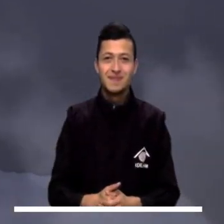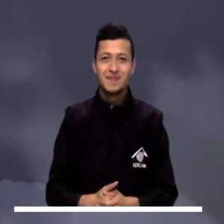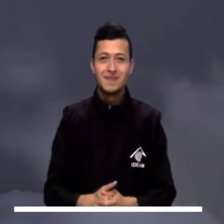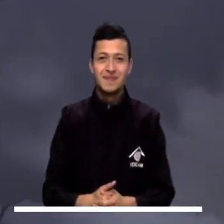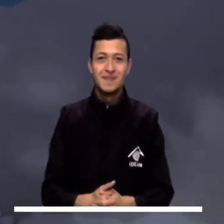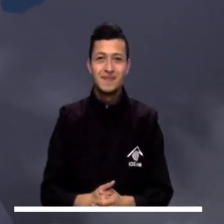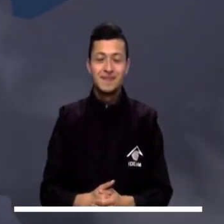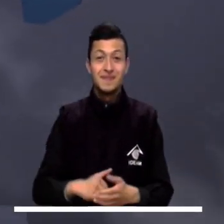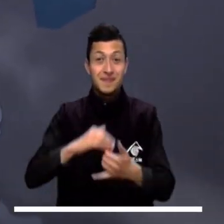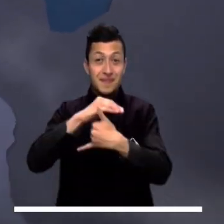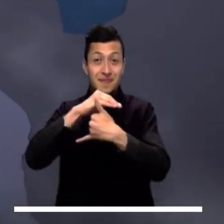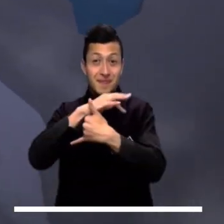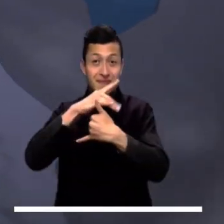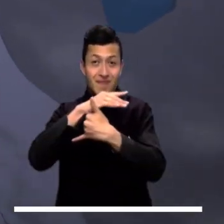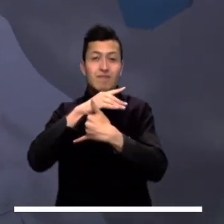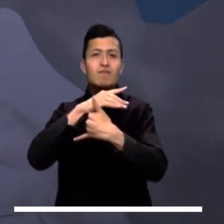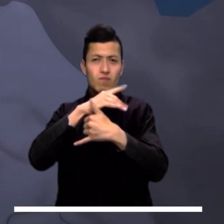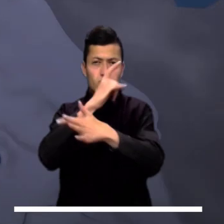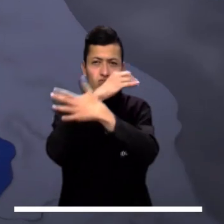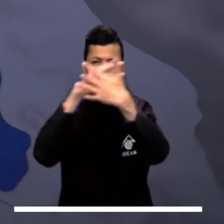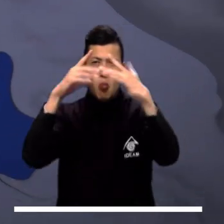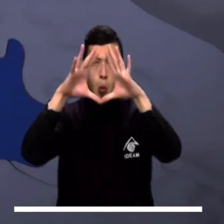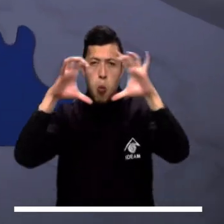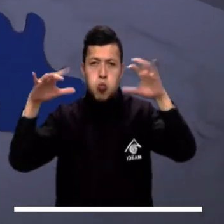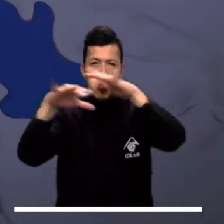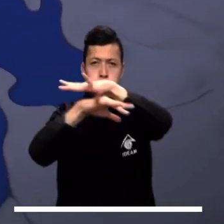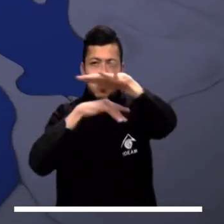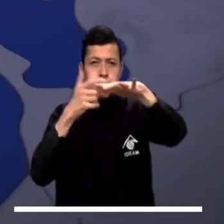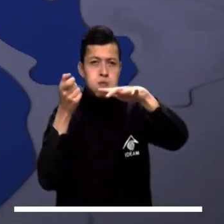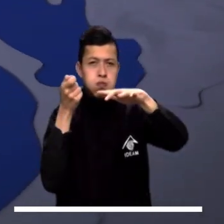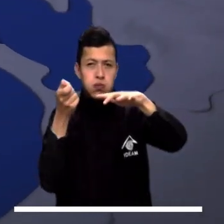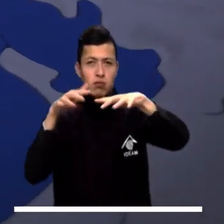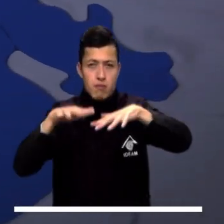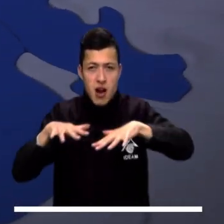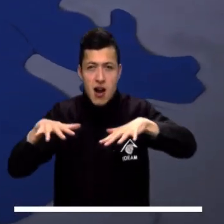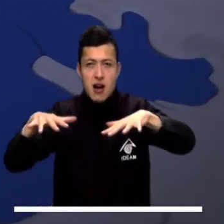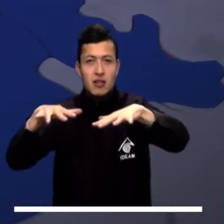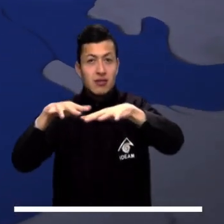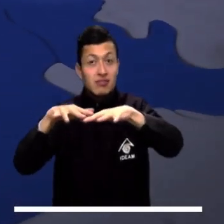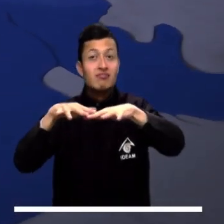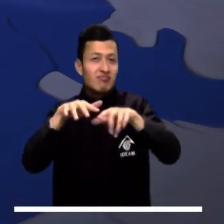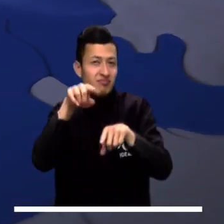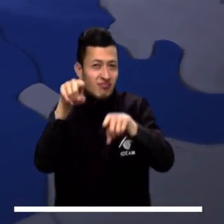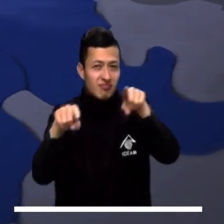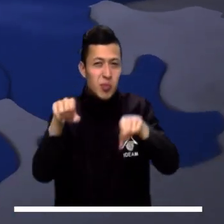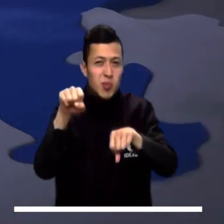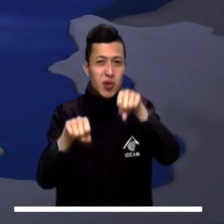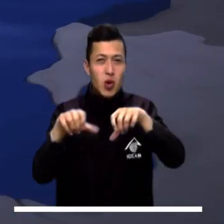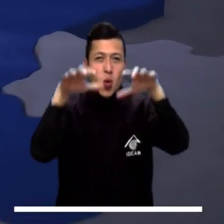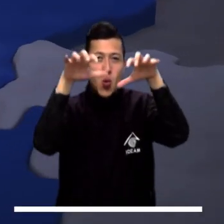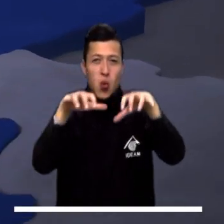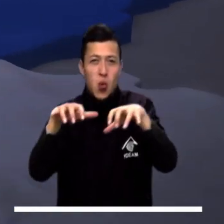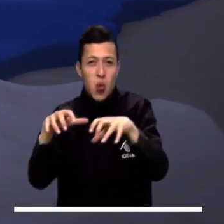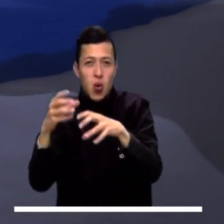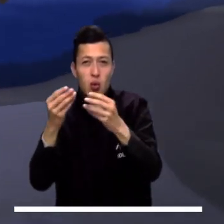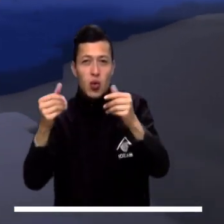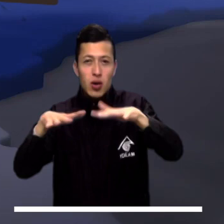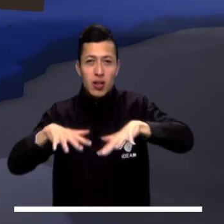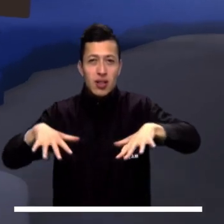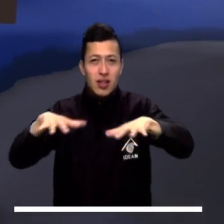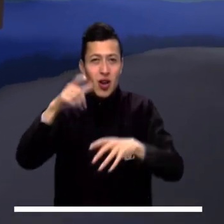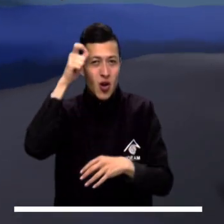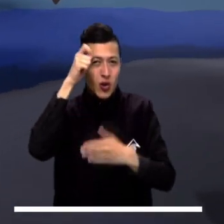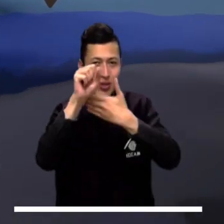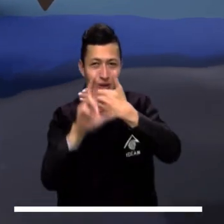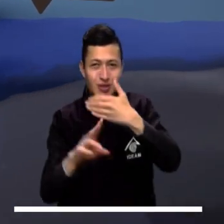El Caribe colombiano lucirá cielos con poca nubosidad sobre el litoral y lo más probable es que ocurran lluvias dispersas en el sur de Córdoba,